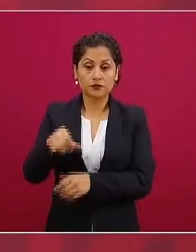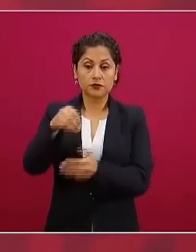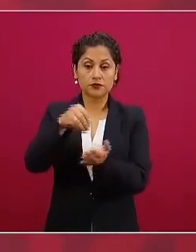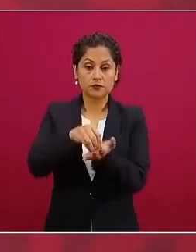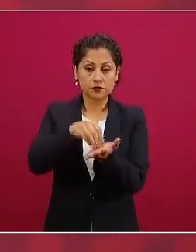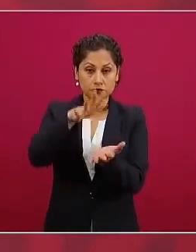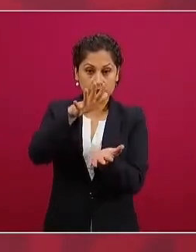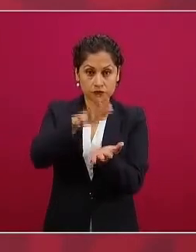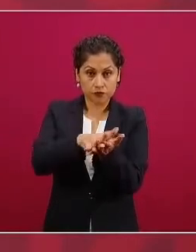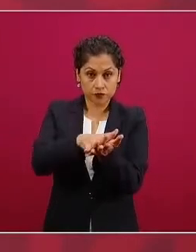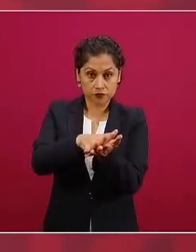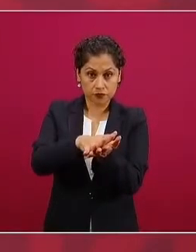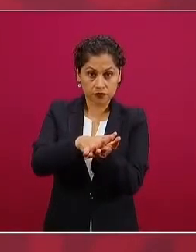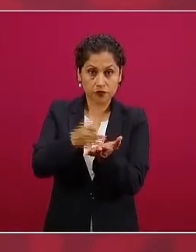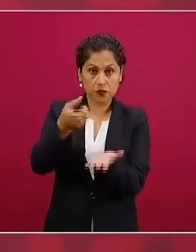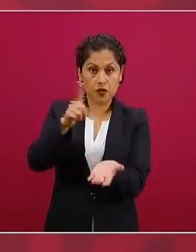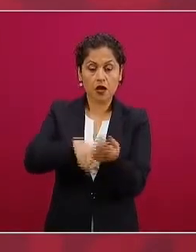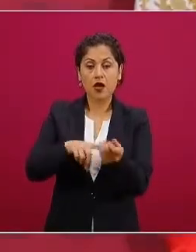hoy mismo.